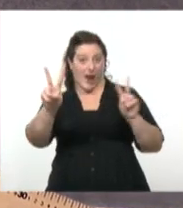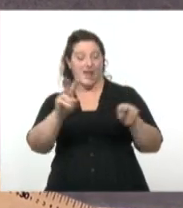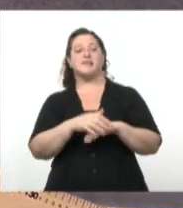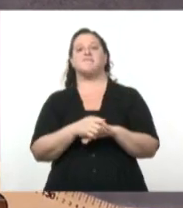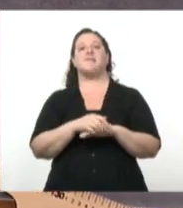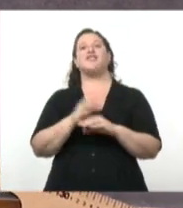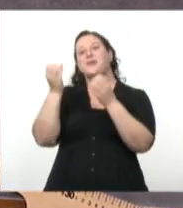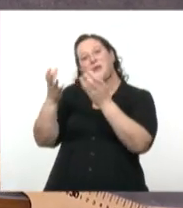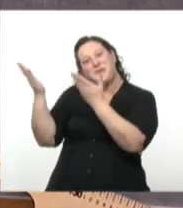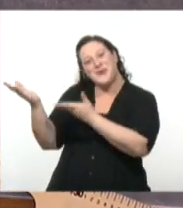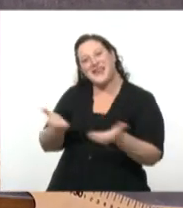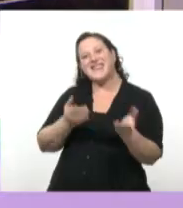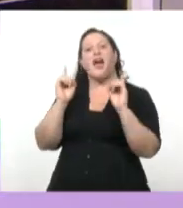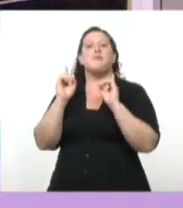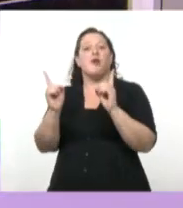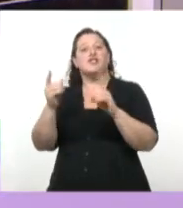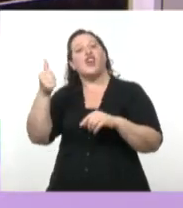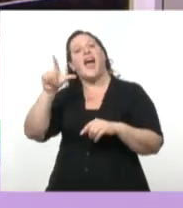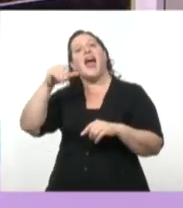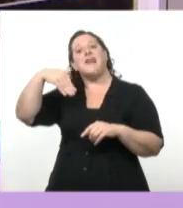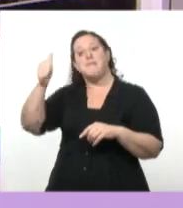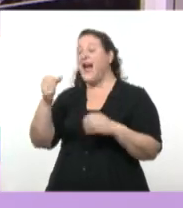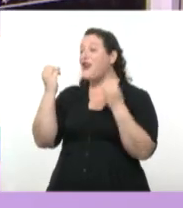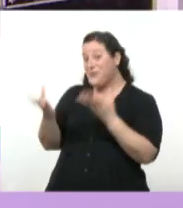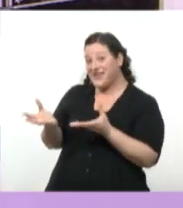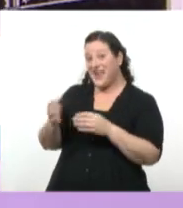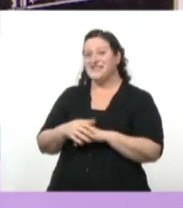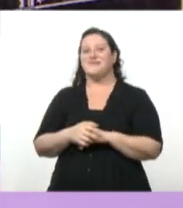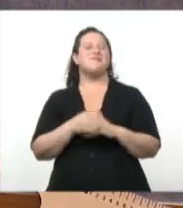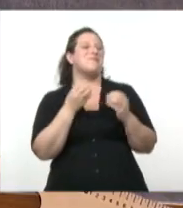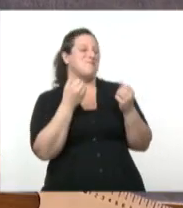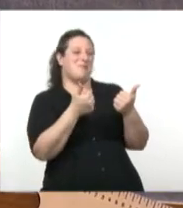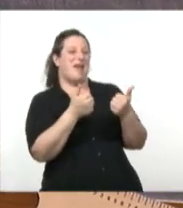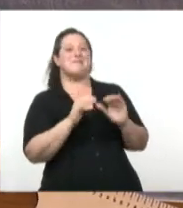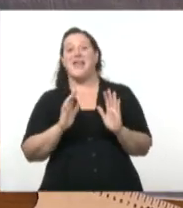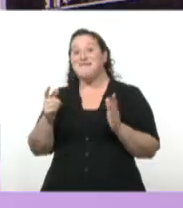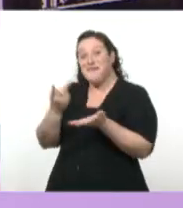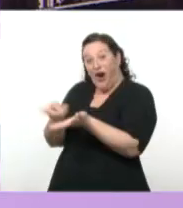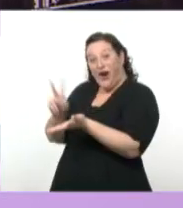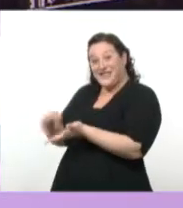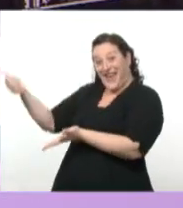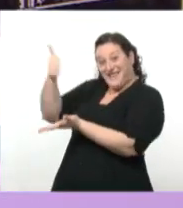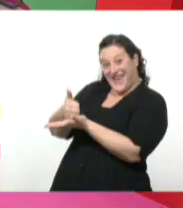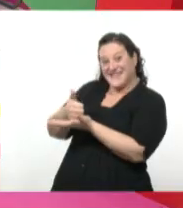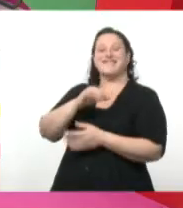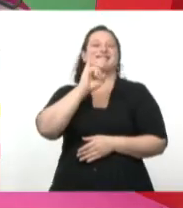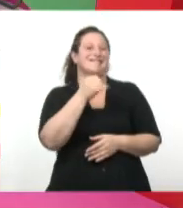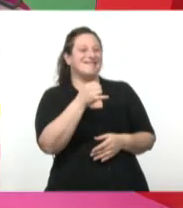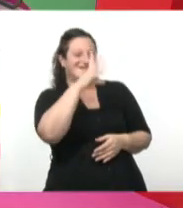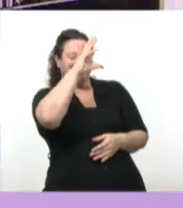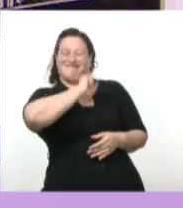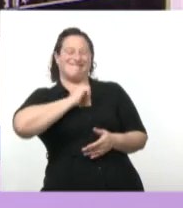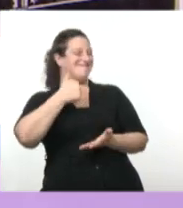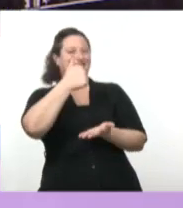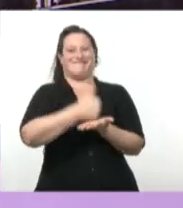damos la bienvenida a la profe Alma. ¿Cómo estás? Bien, muy bien, Darío. Veo que has vuelto. Volví, me animé a volver. Bien,